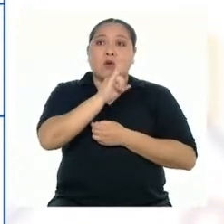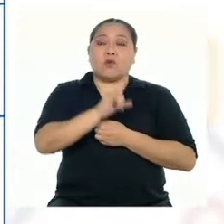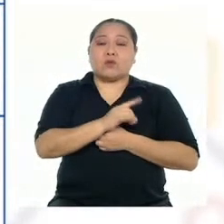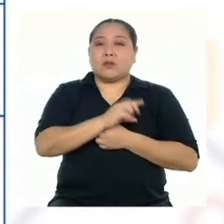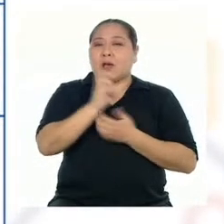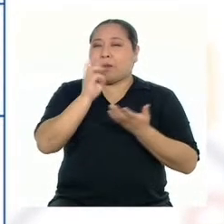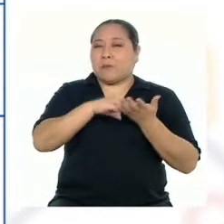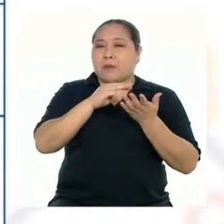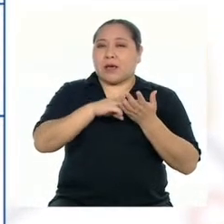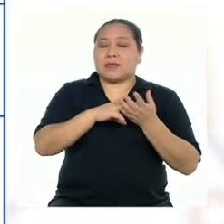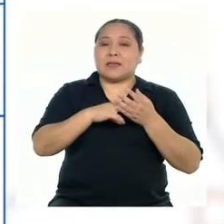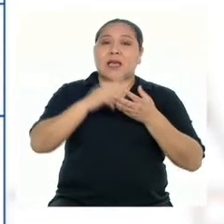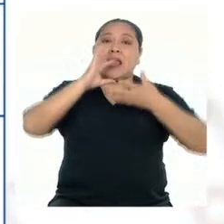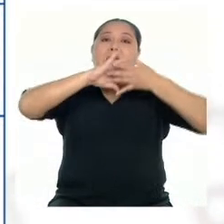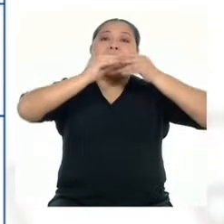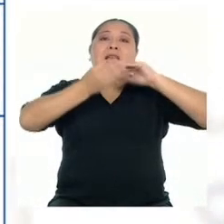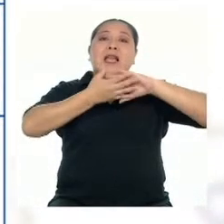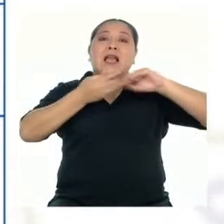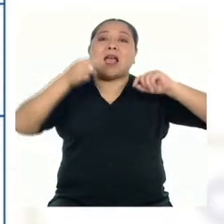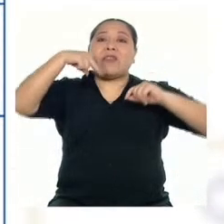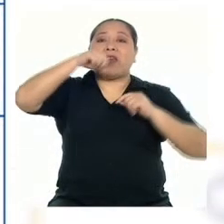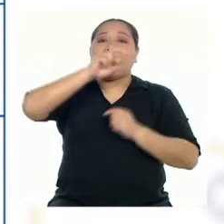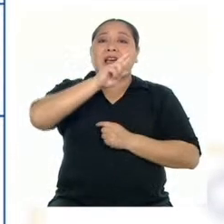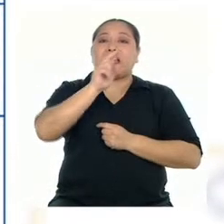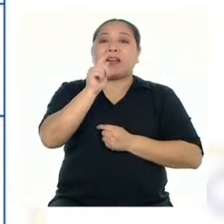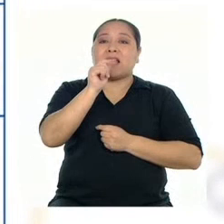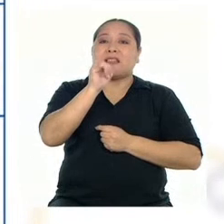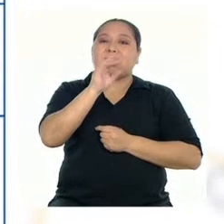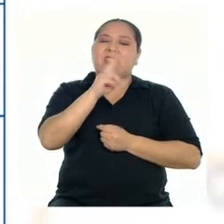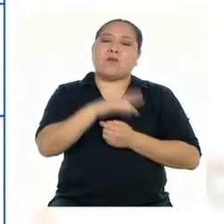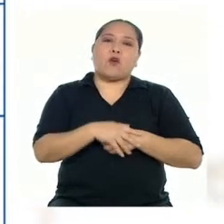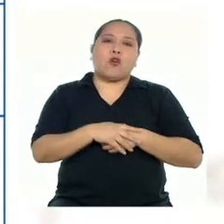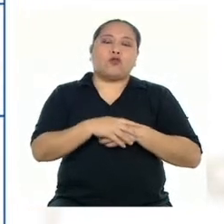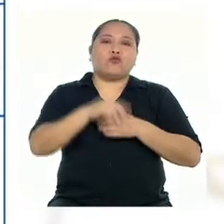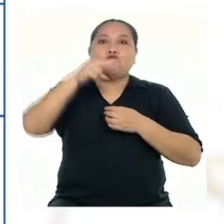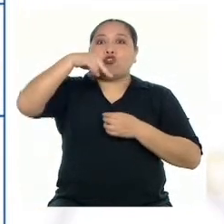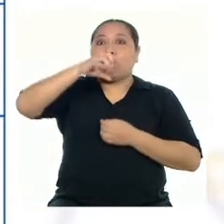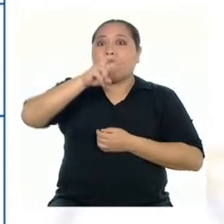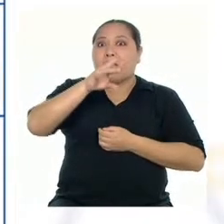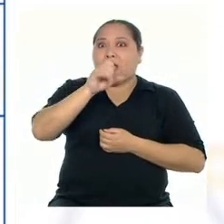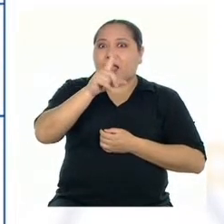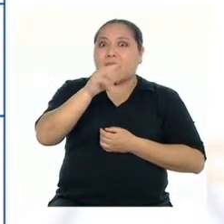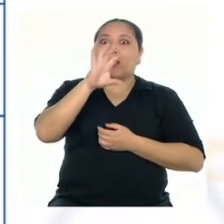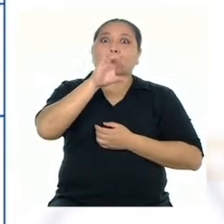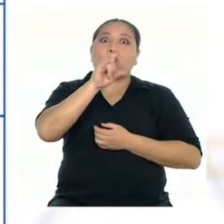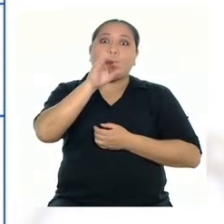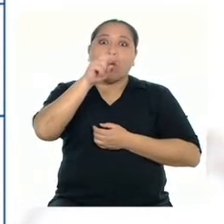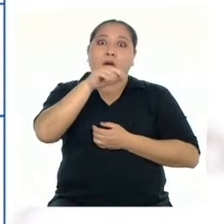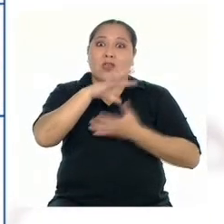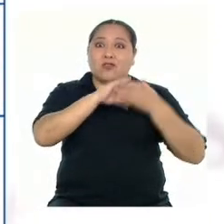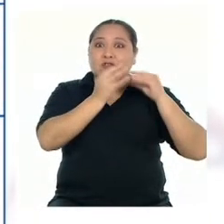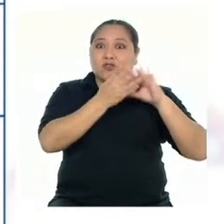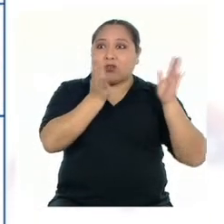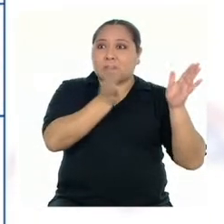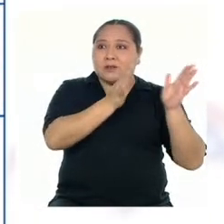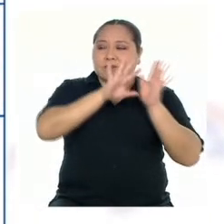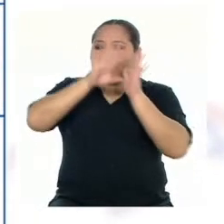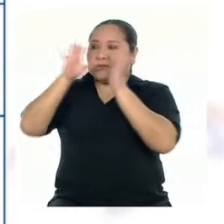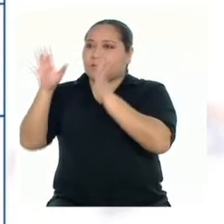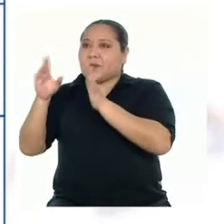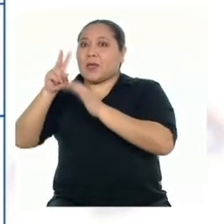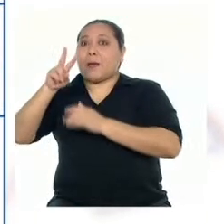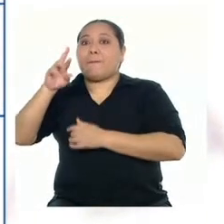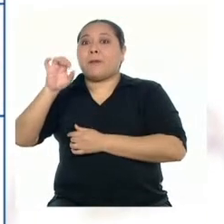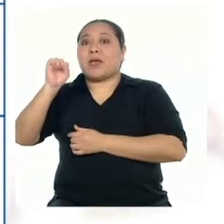más en el género narrativo, especialmente en novelas y cuentos. Por otro lado, el verso es una